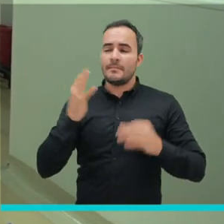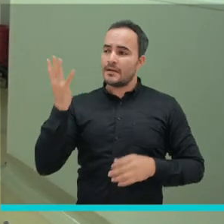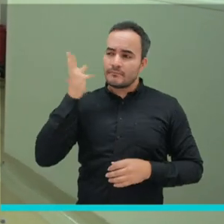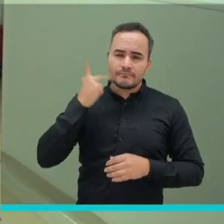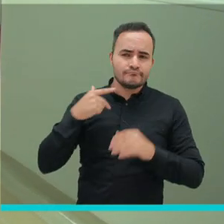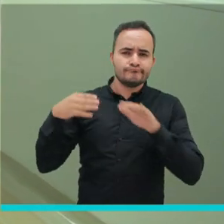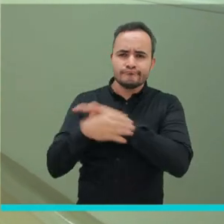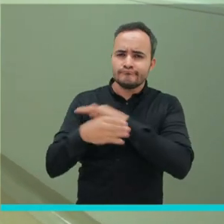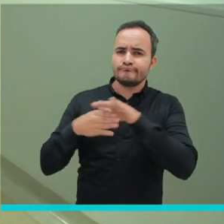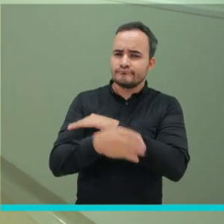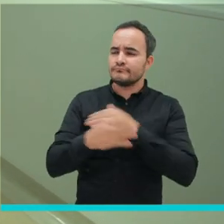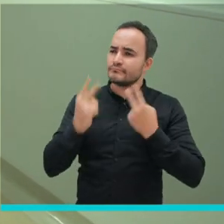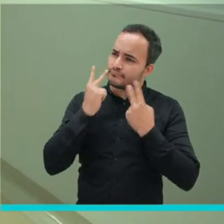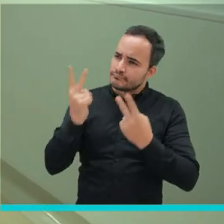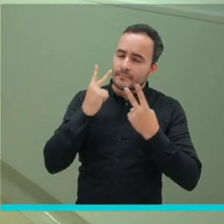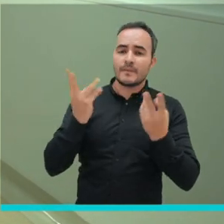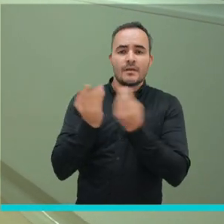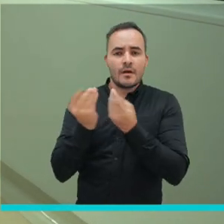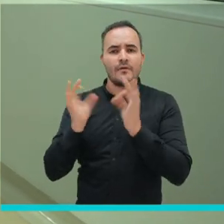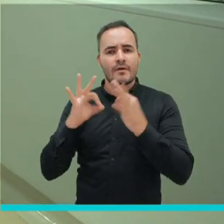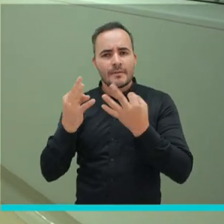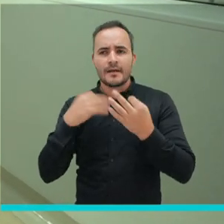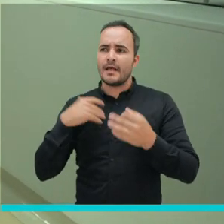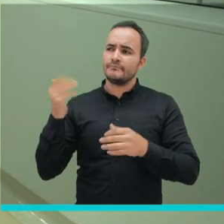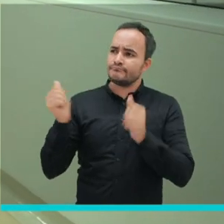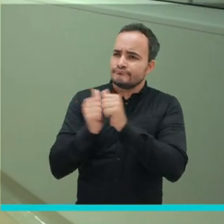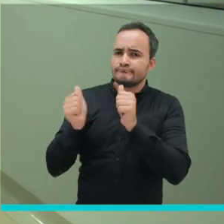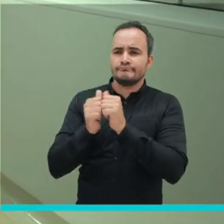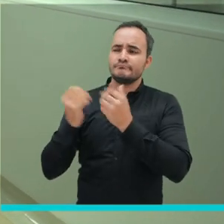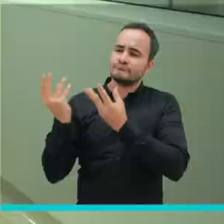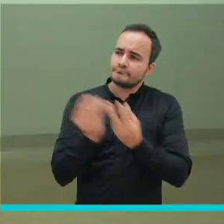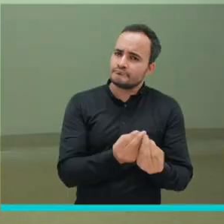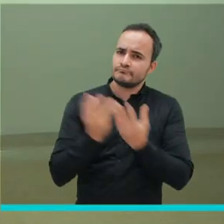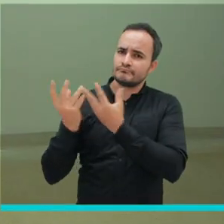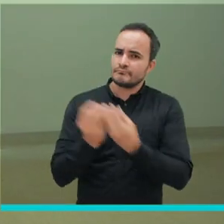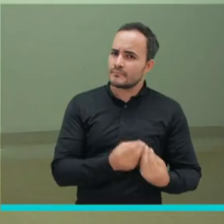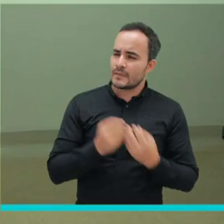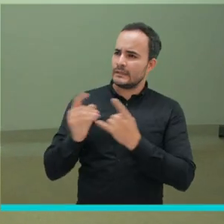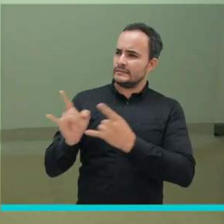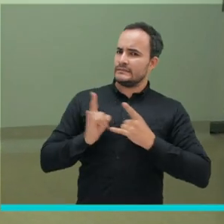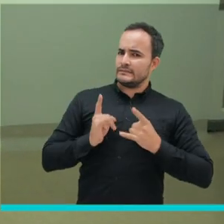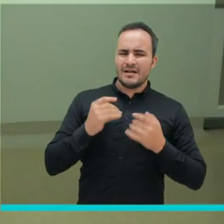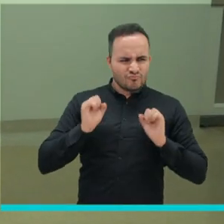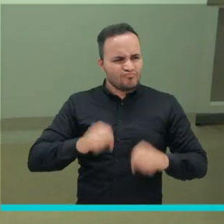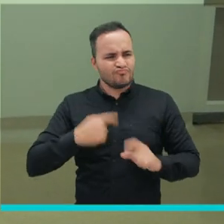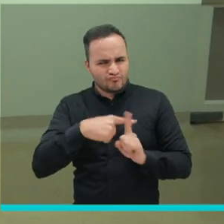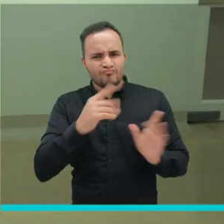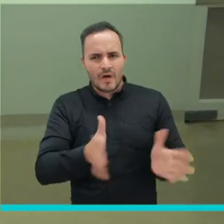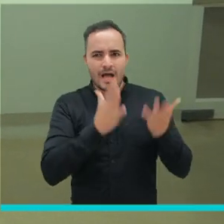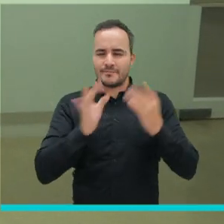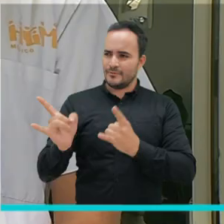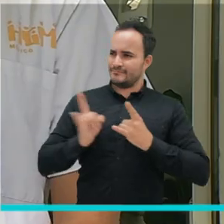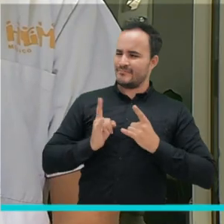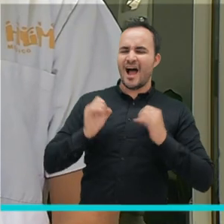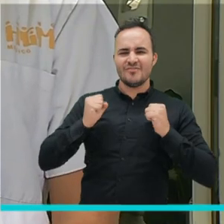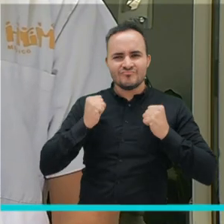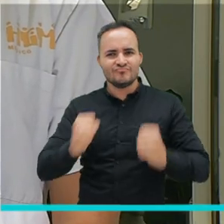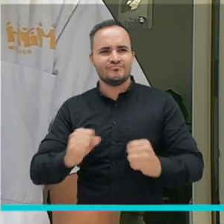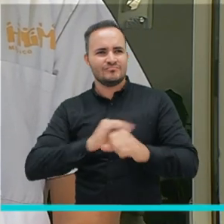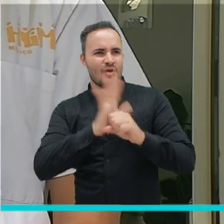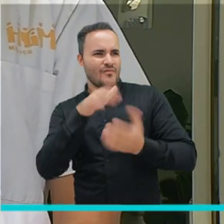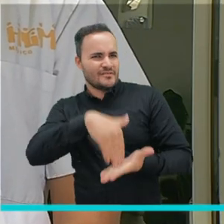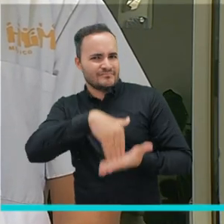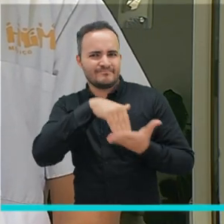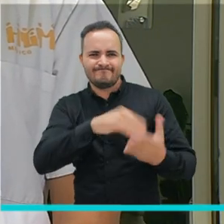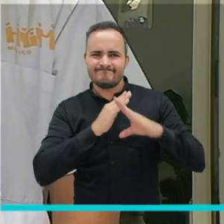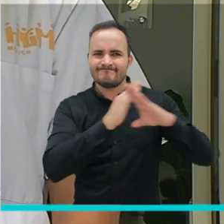egresar pacientes acompañados de sus familias y de su entorno que lo que hacen es llenarnos de esperanza y saber que es posible seguir haciéndole frente